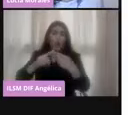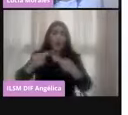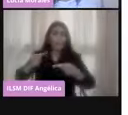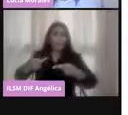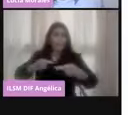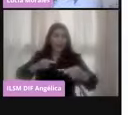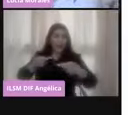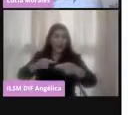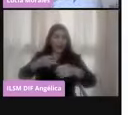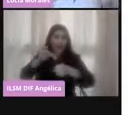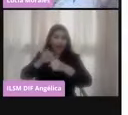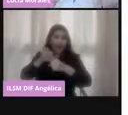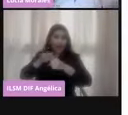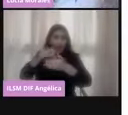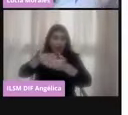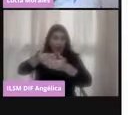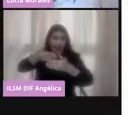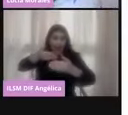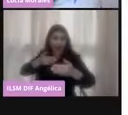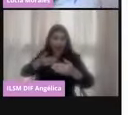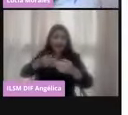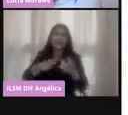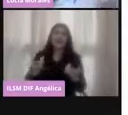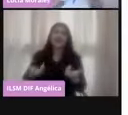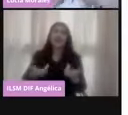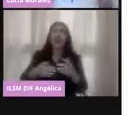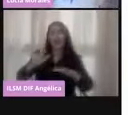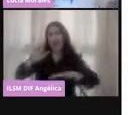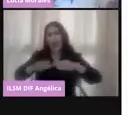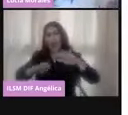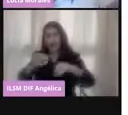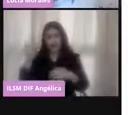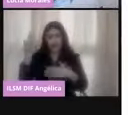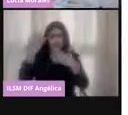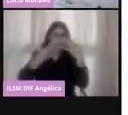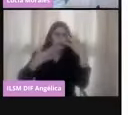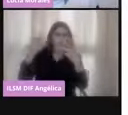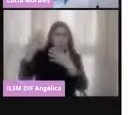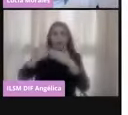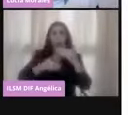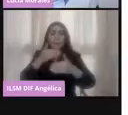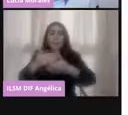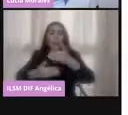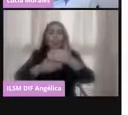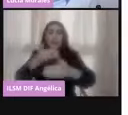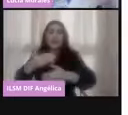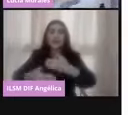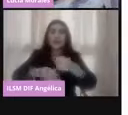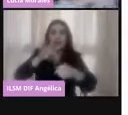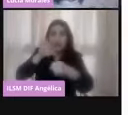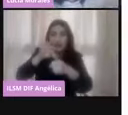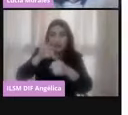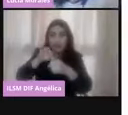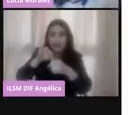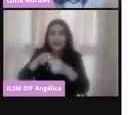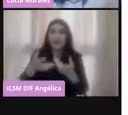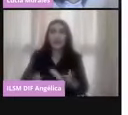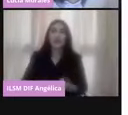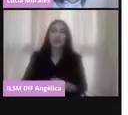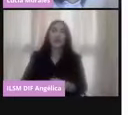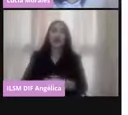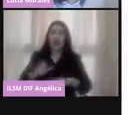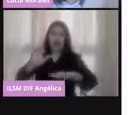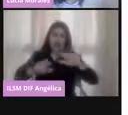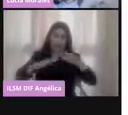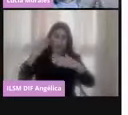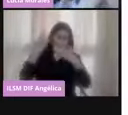que a veces la podemos confundir con el proceso electoral, o la jornada electoral per se. Podemos confundirla con